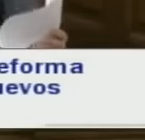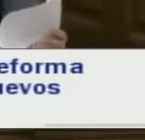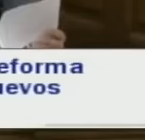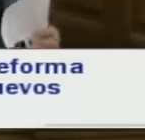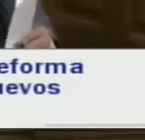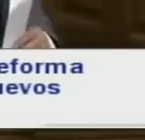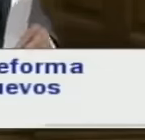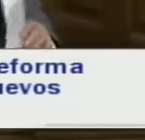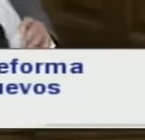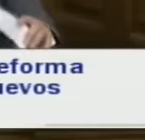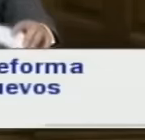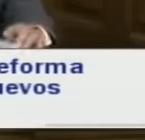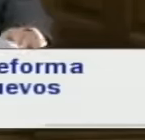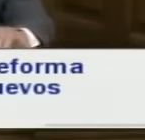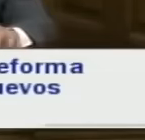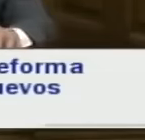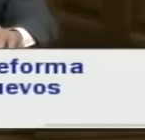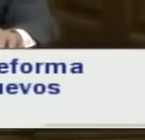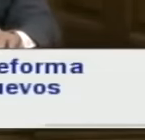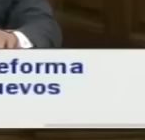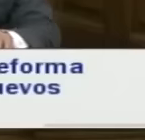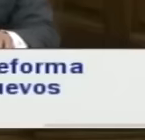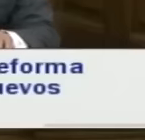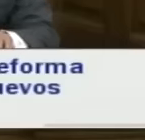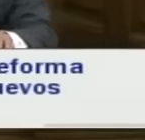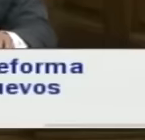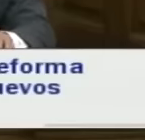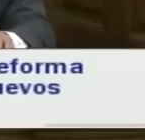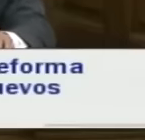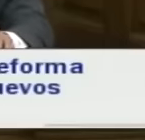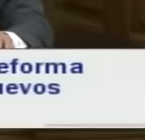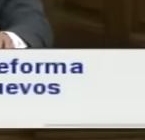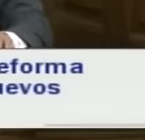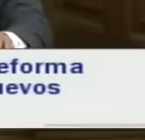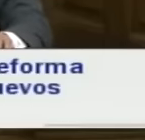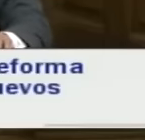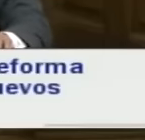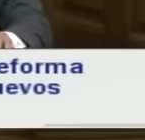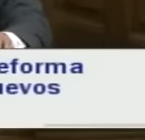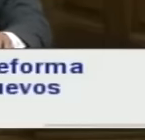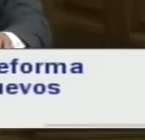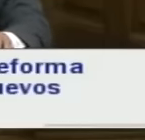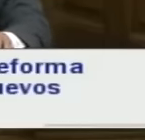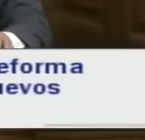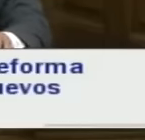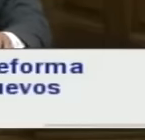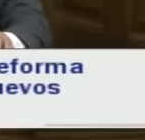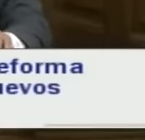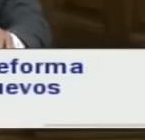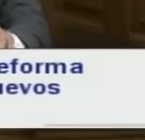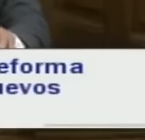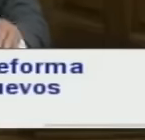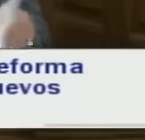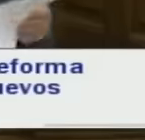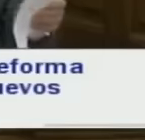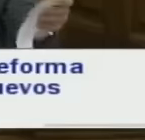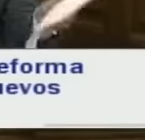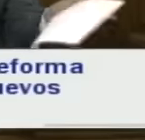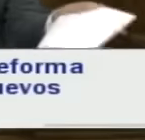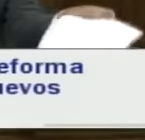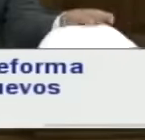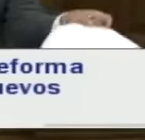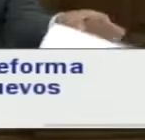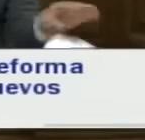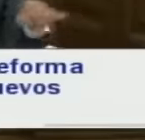económicas formado por una base de organizaciones y personas interactuantes que producen y asocian ideas de